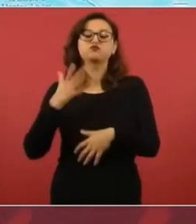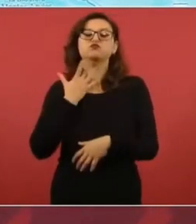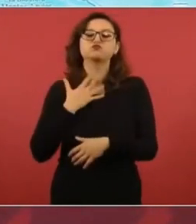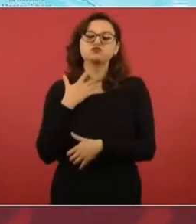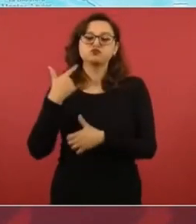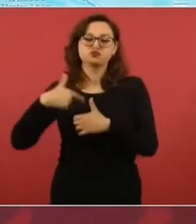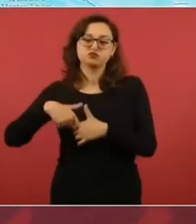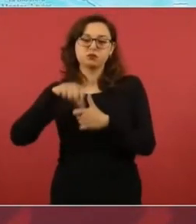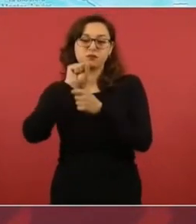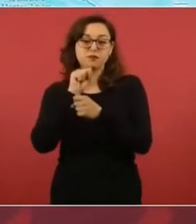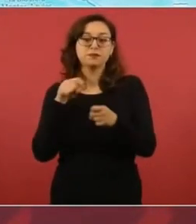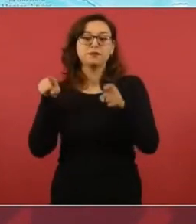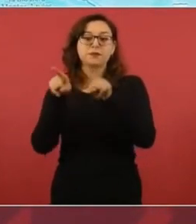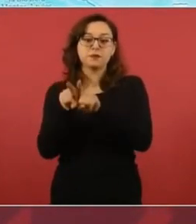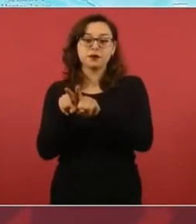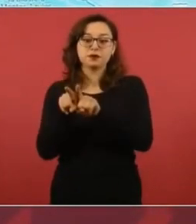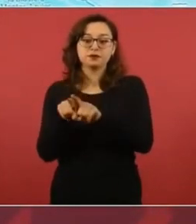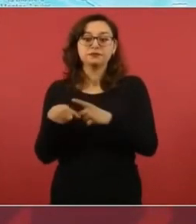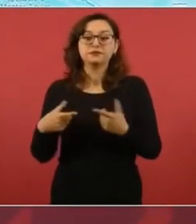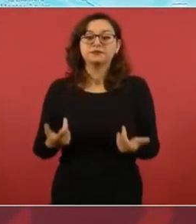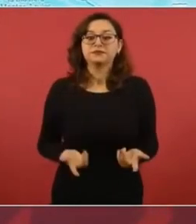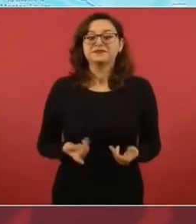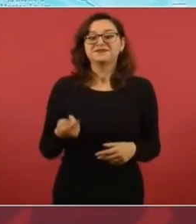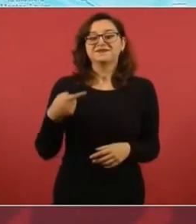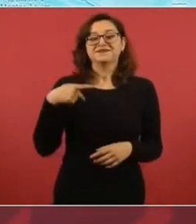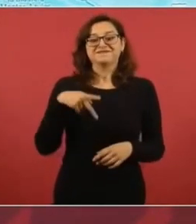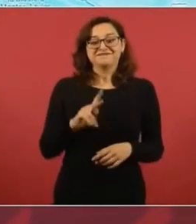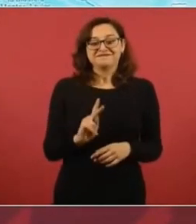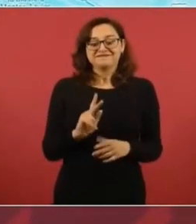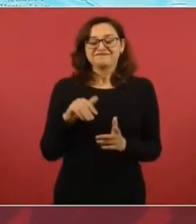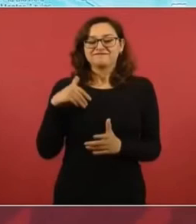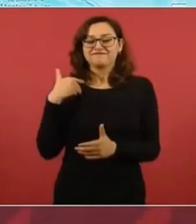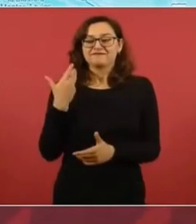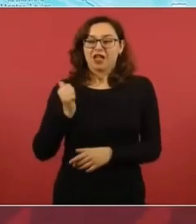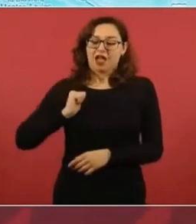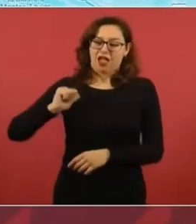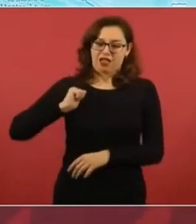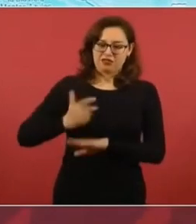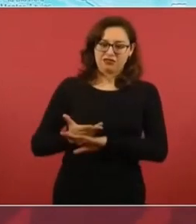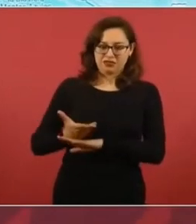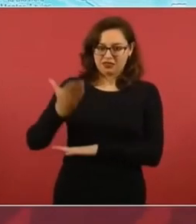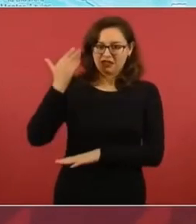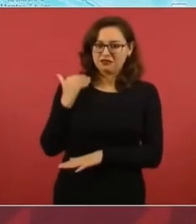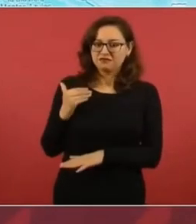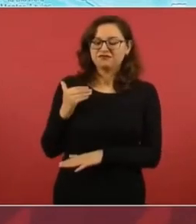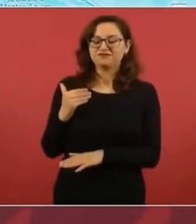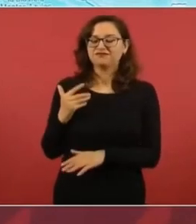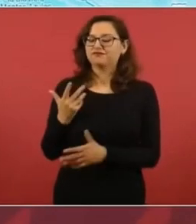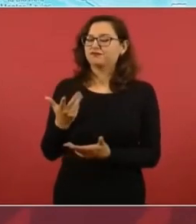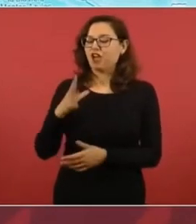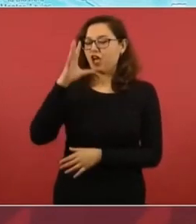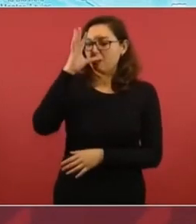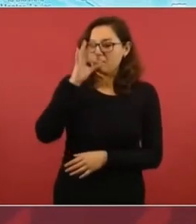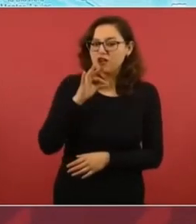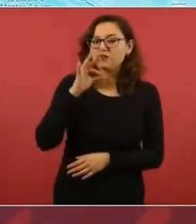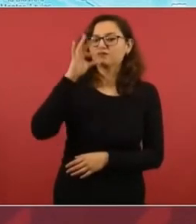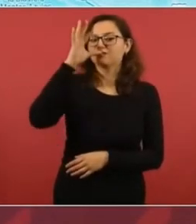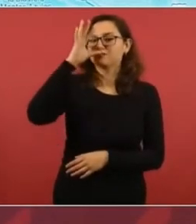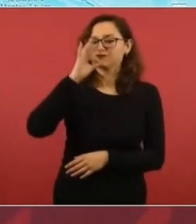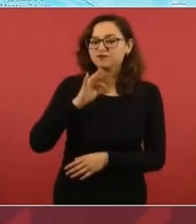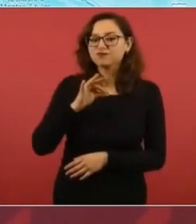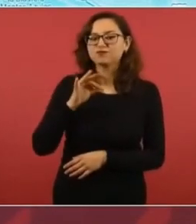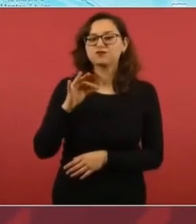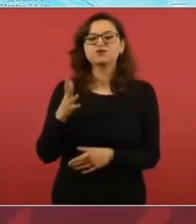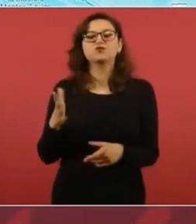Esto no funcionó muy bien entonces porque todo todo el